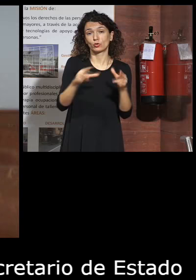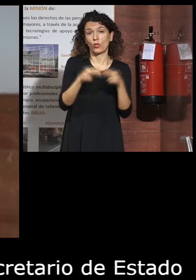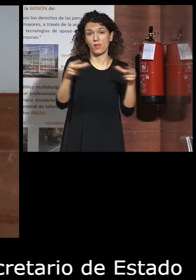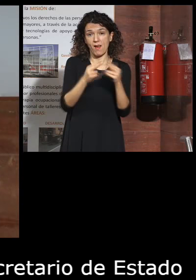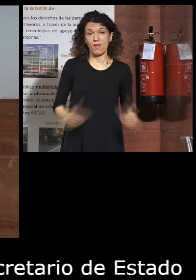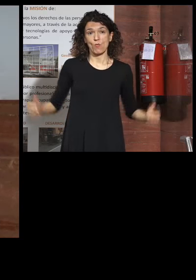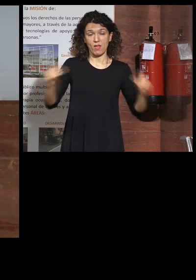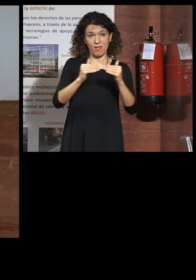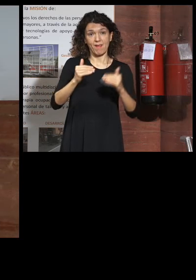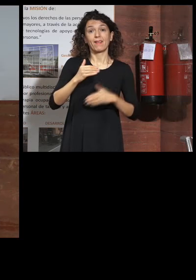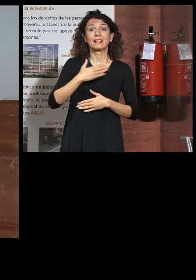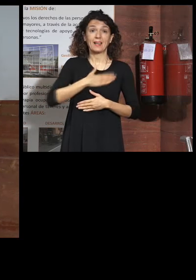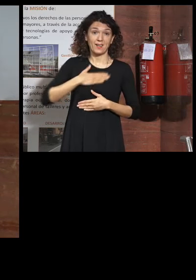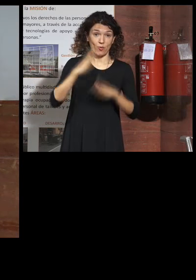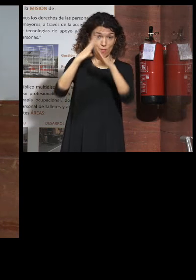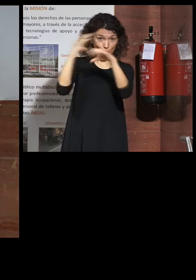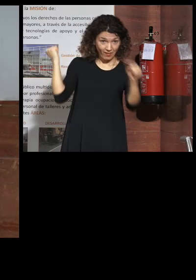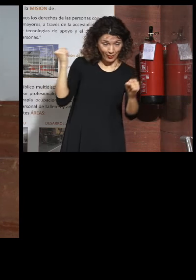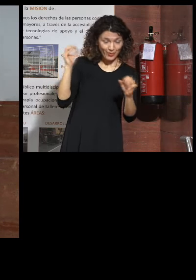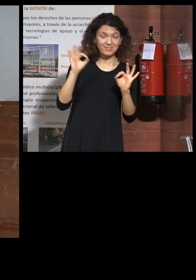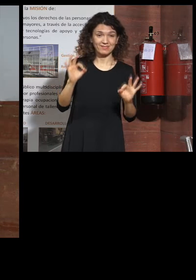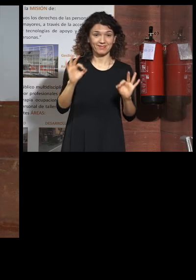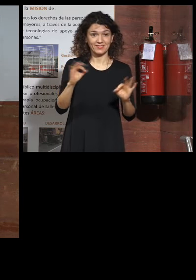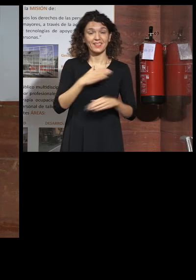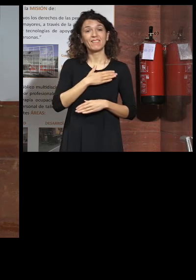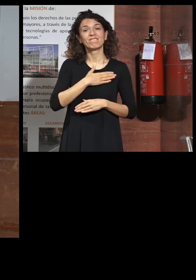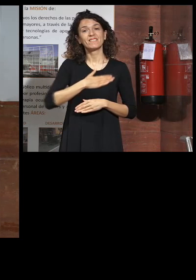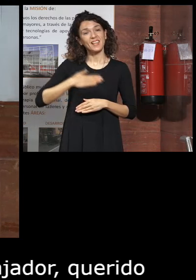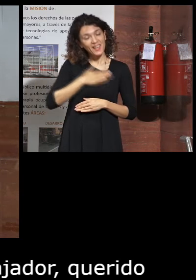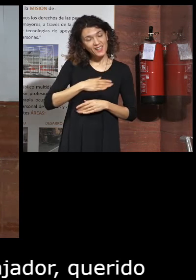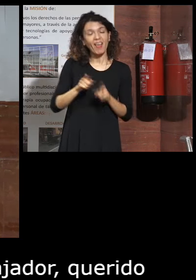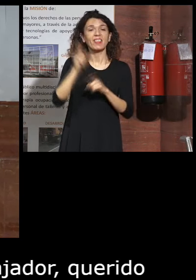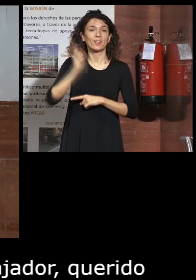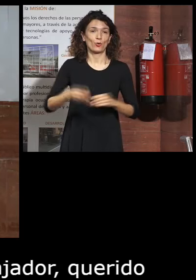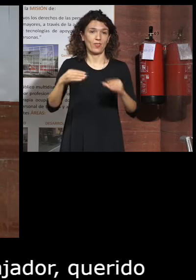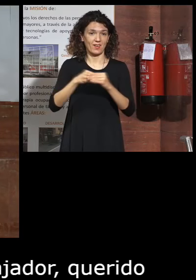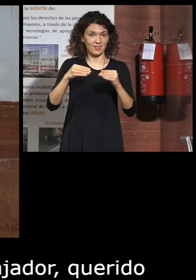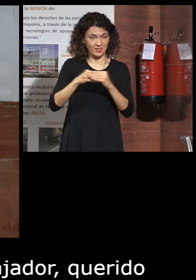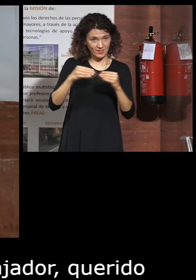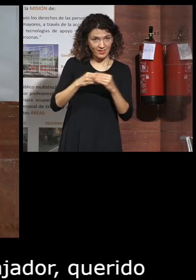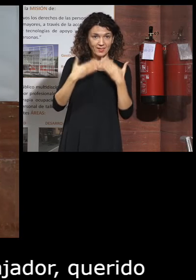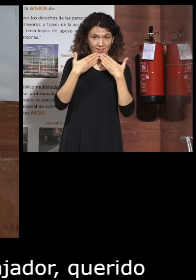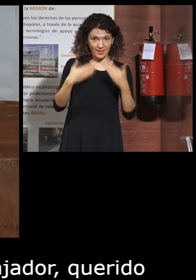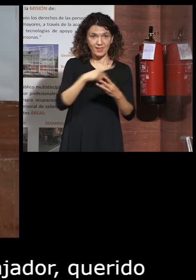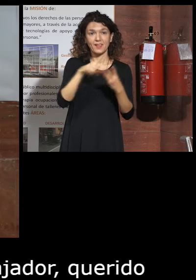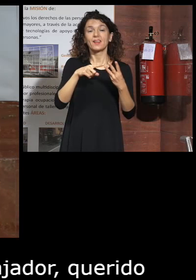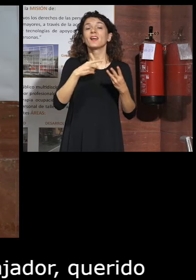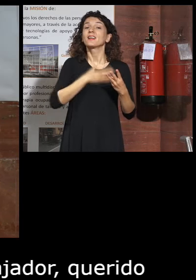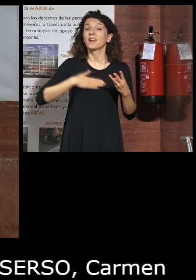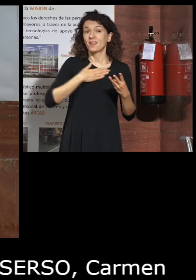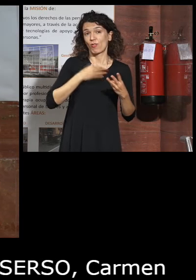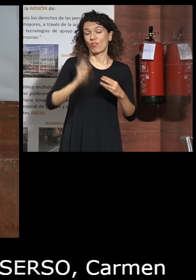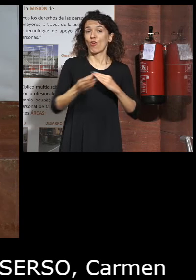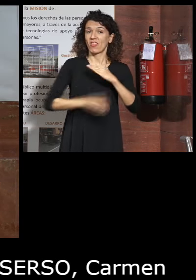embajador, querido Simon Male, querida directora del Inserso, Carmen Malfagón, querido director del CEAPAD, Miguel